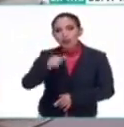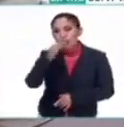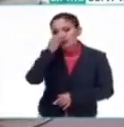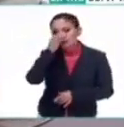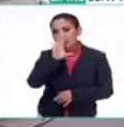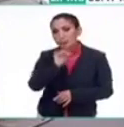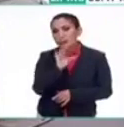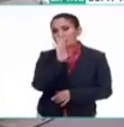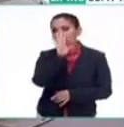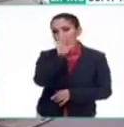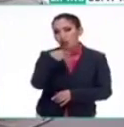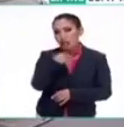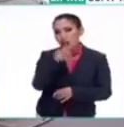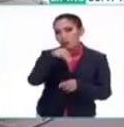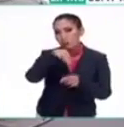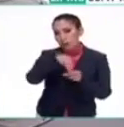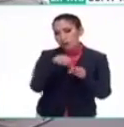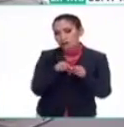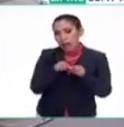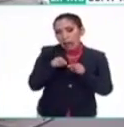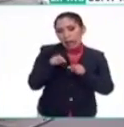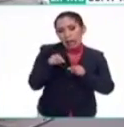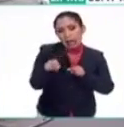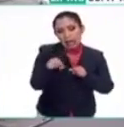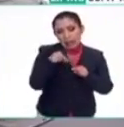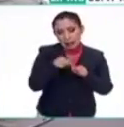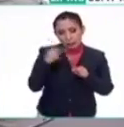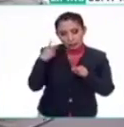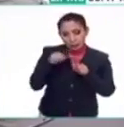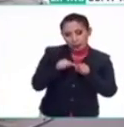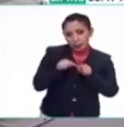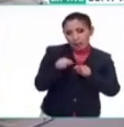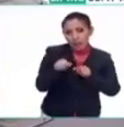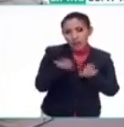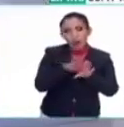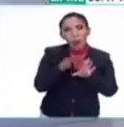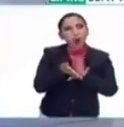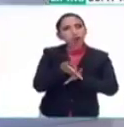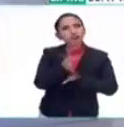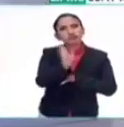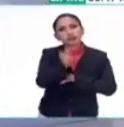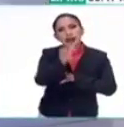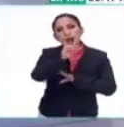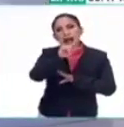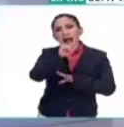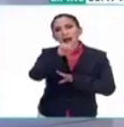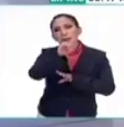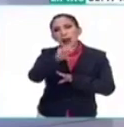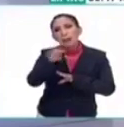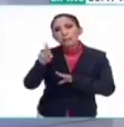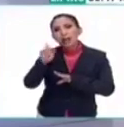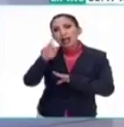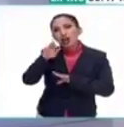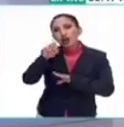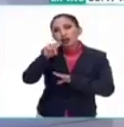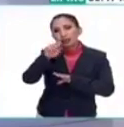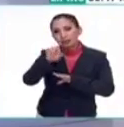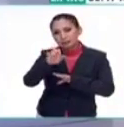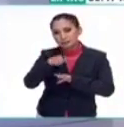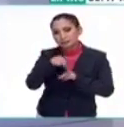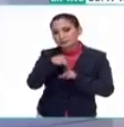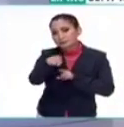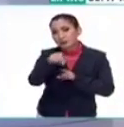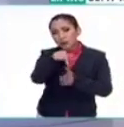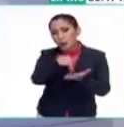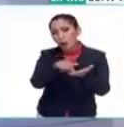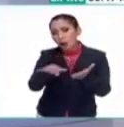95 kilómetros más adelante de Puebla, como si fuéramos rumbo a Jalapa, a Perote. Es